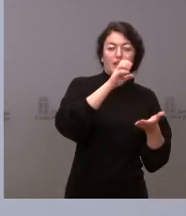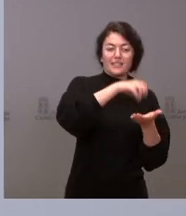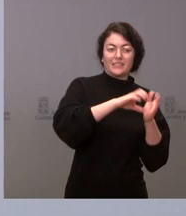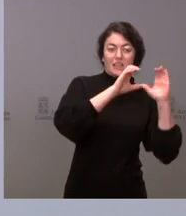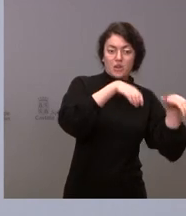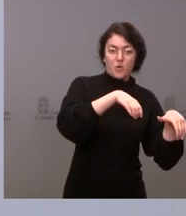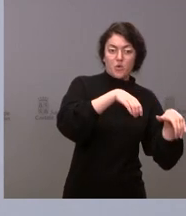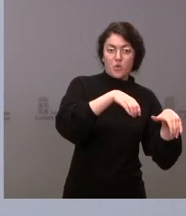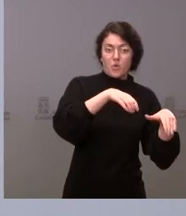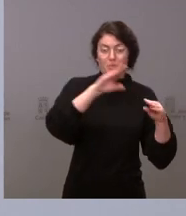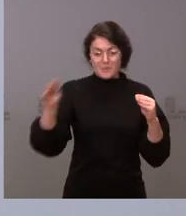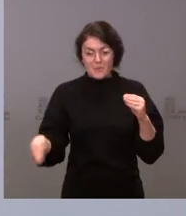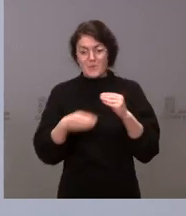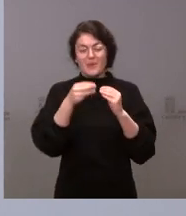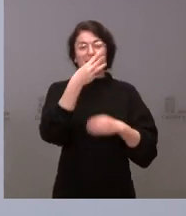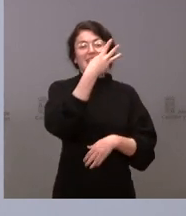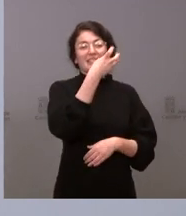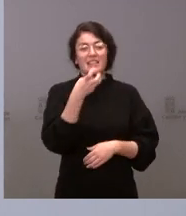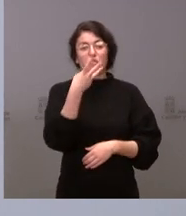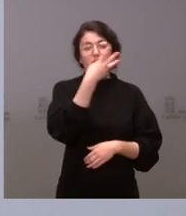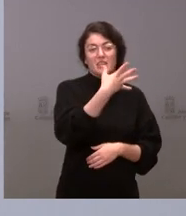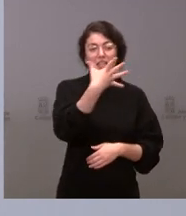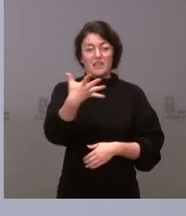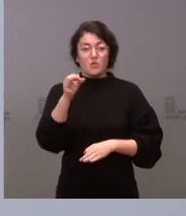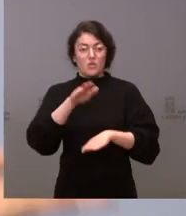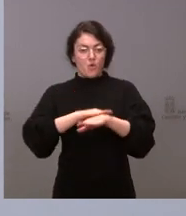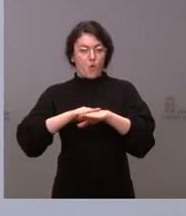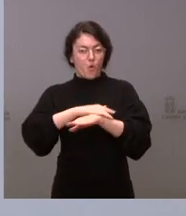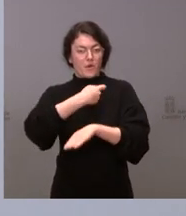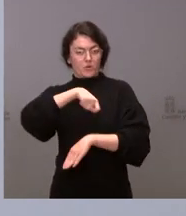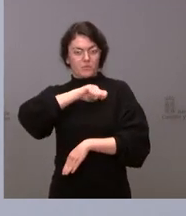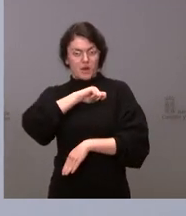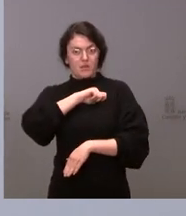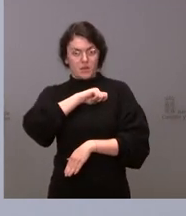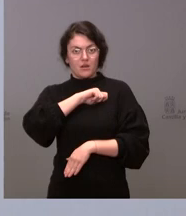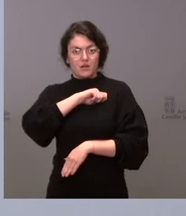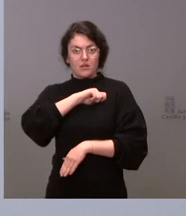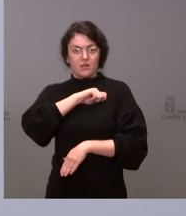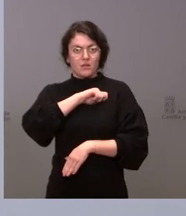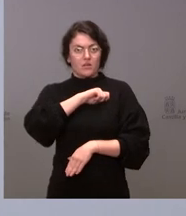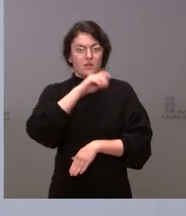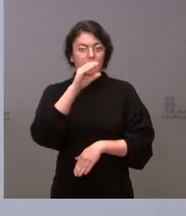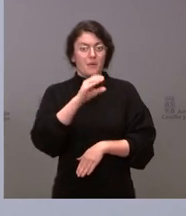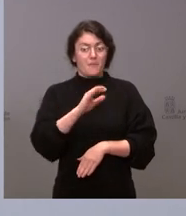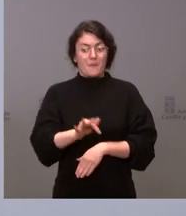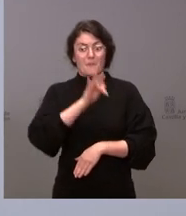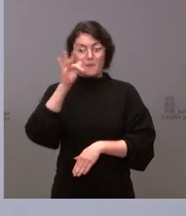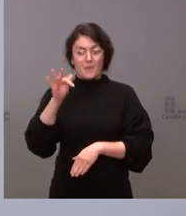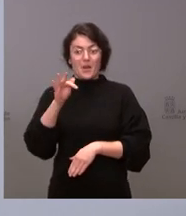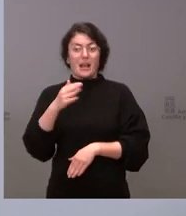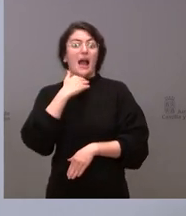Adicionalmente, 335 del Gobierno de España. Algunas de esas cantidades vendrán por la Unión Europea.